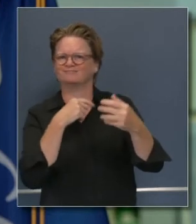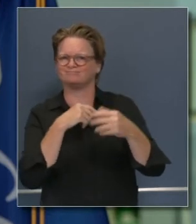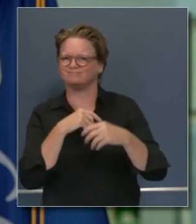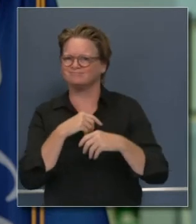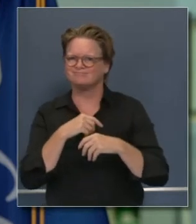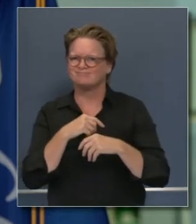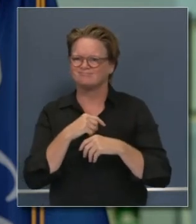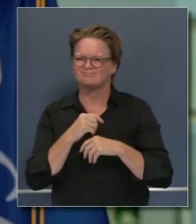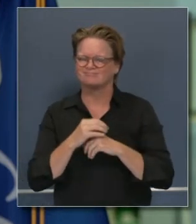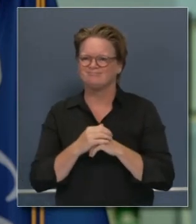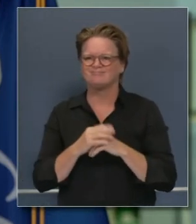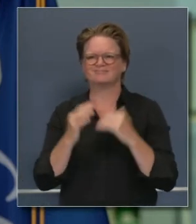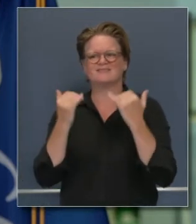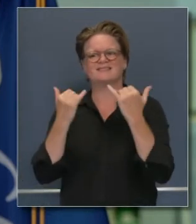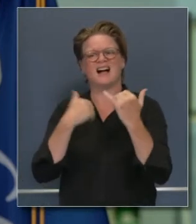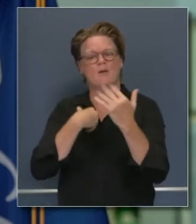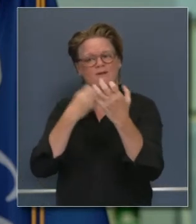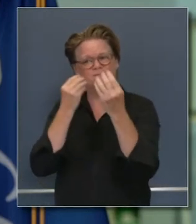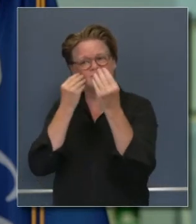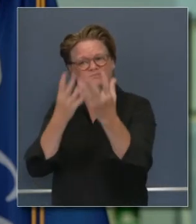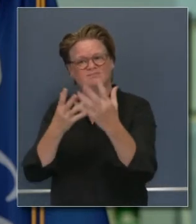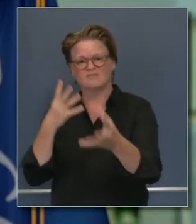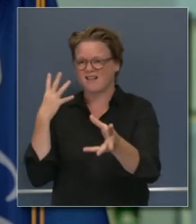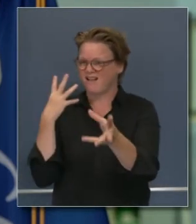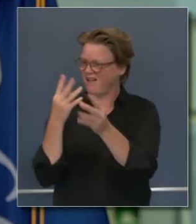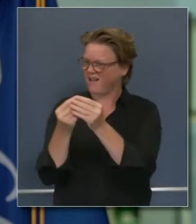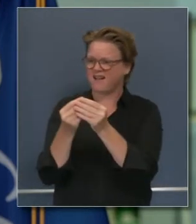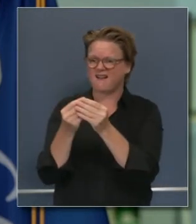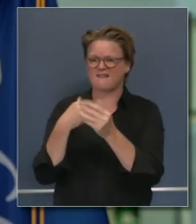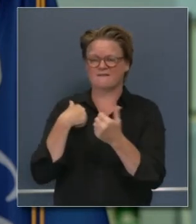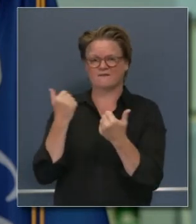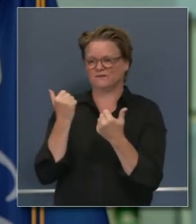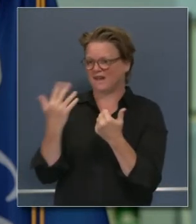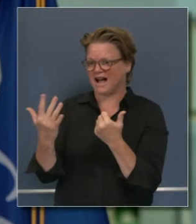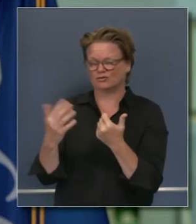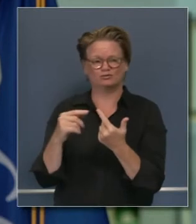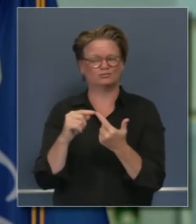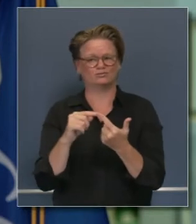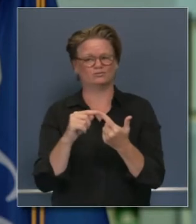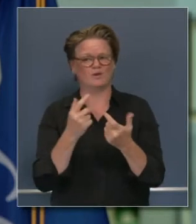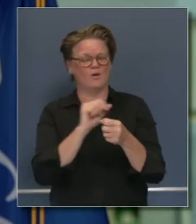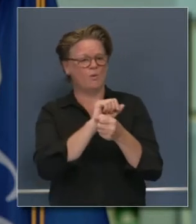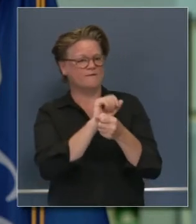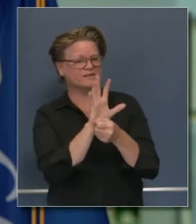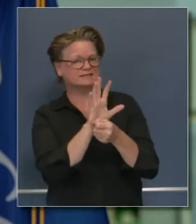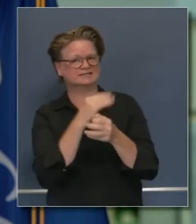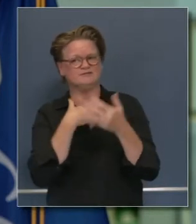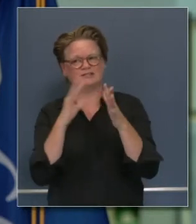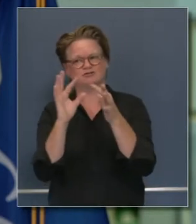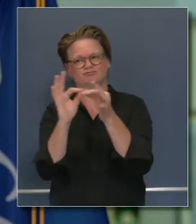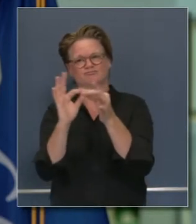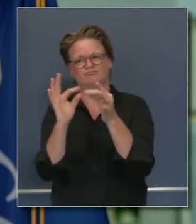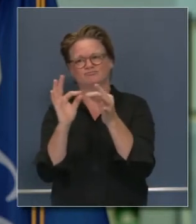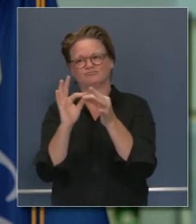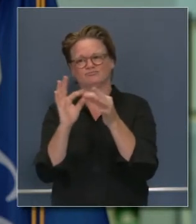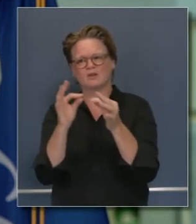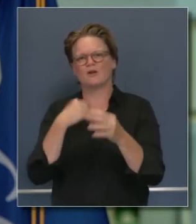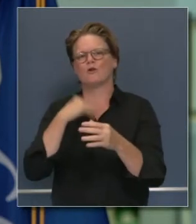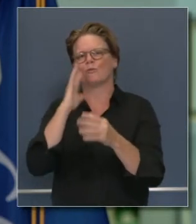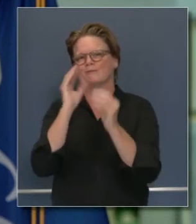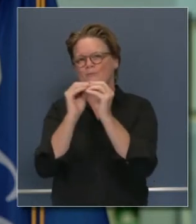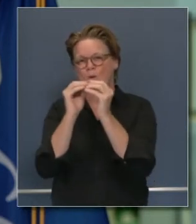compartí lo que sea acerca del COVID-19 y los incendios y esta es una prevista pues fue una prevista de lo que seguiremos haciendo